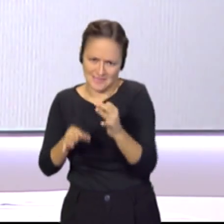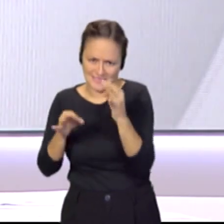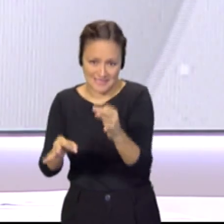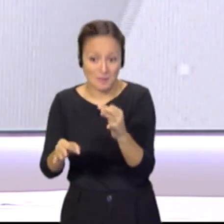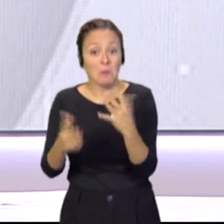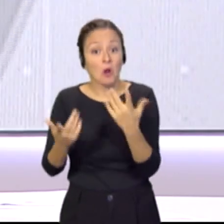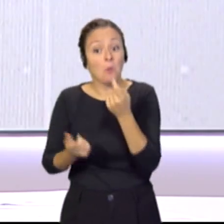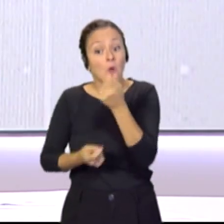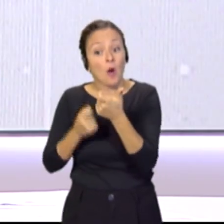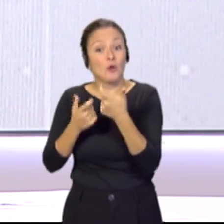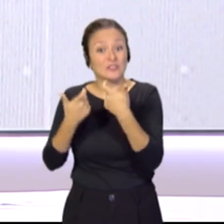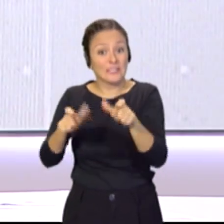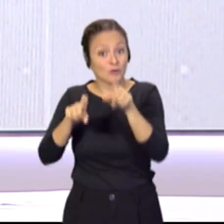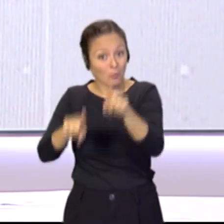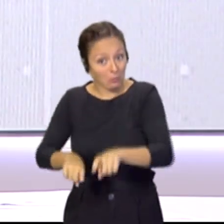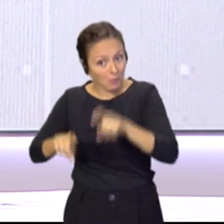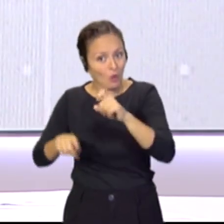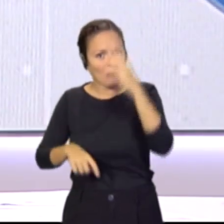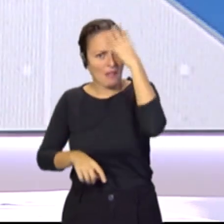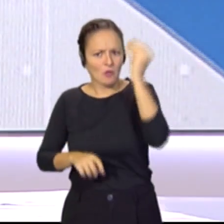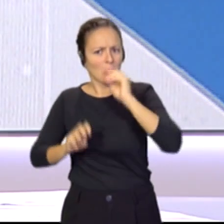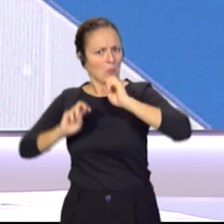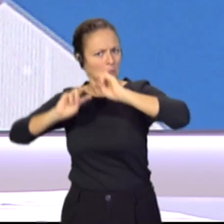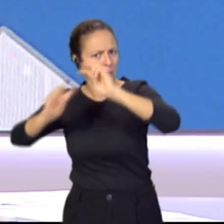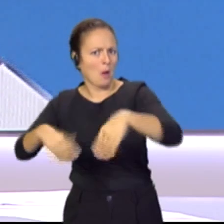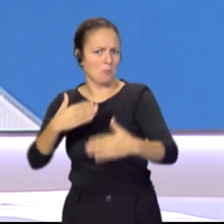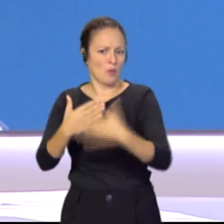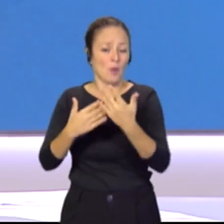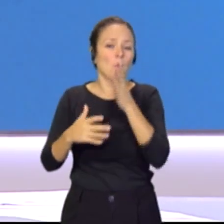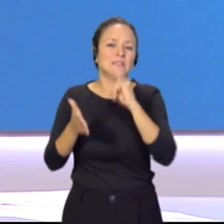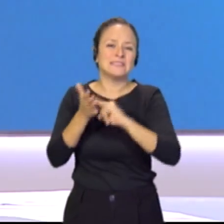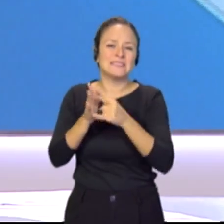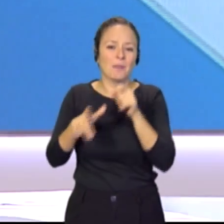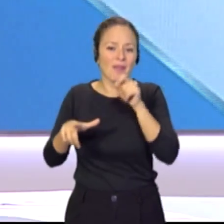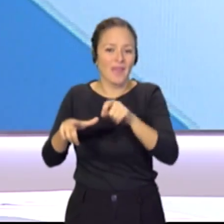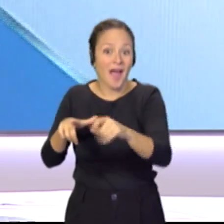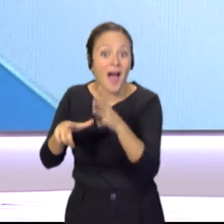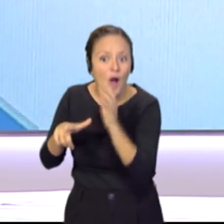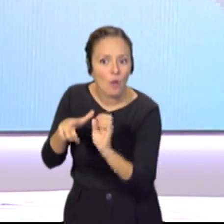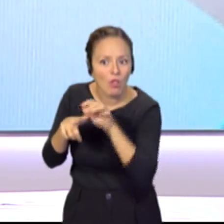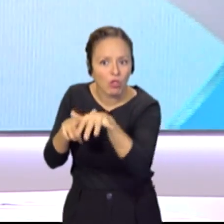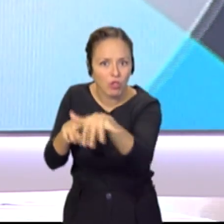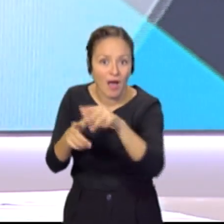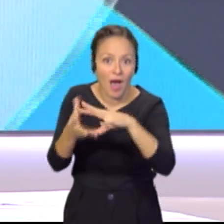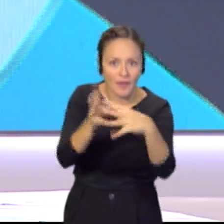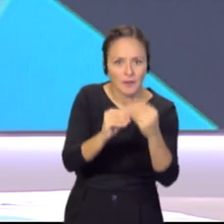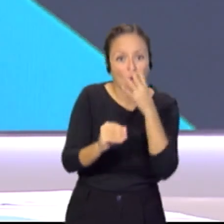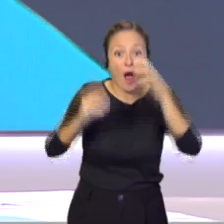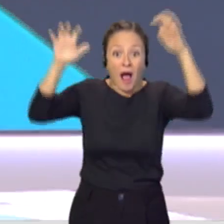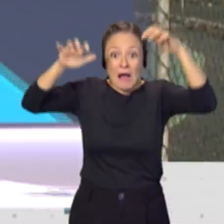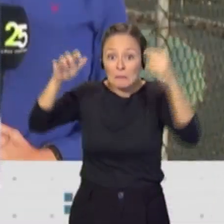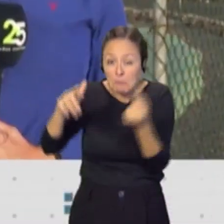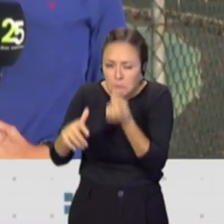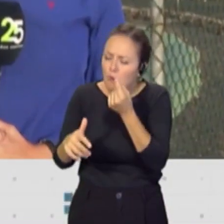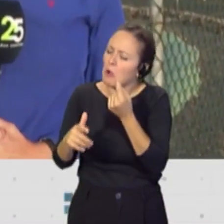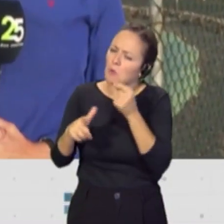sector primario lanzaroteño se va modernizando y adaptando sus sistemas de riego para que la falta de lluvia no interfiera en el desarrollo de